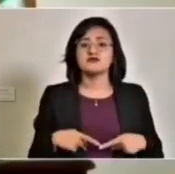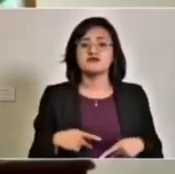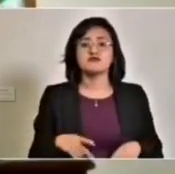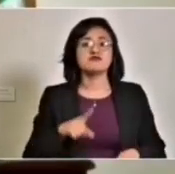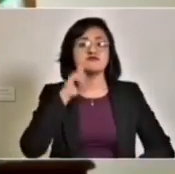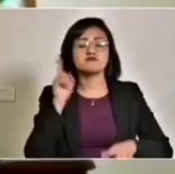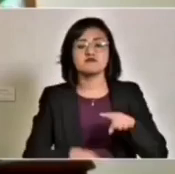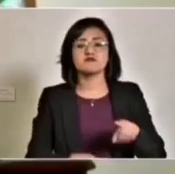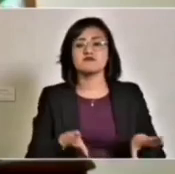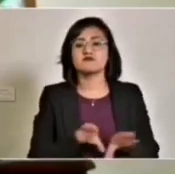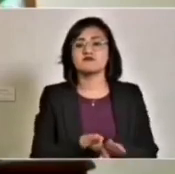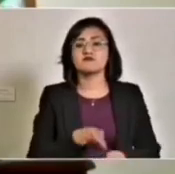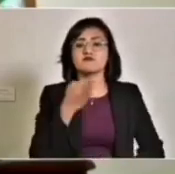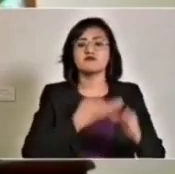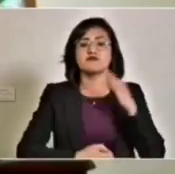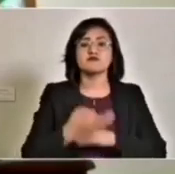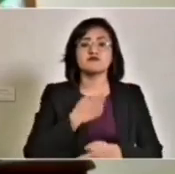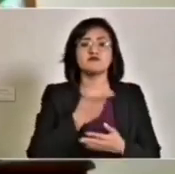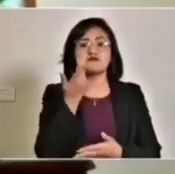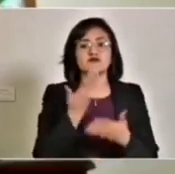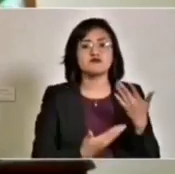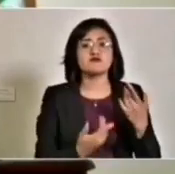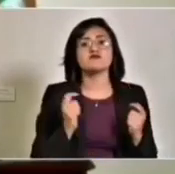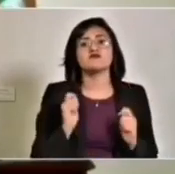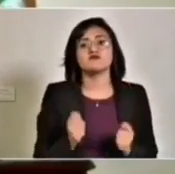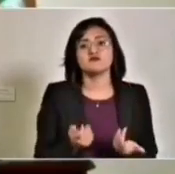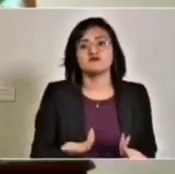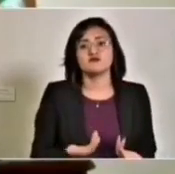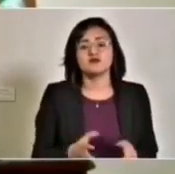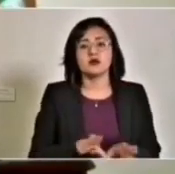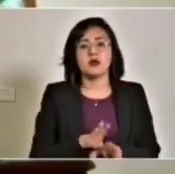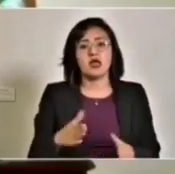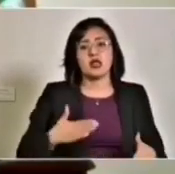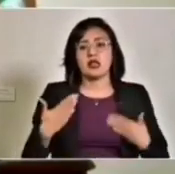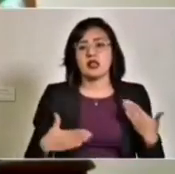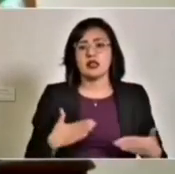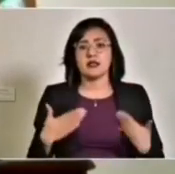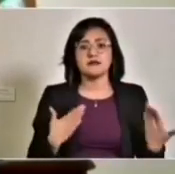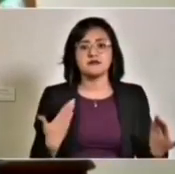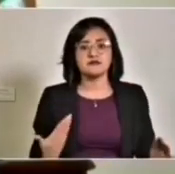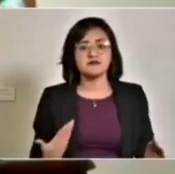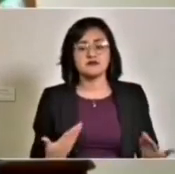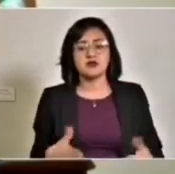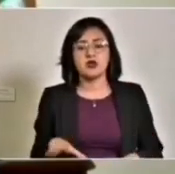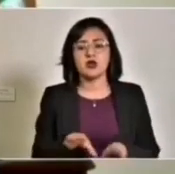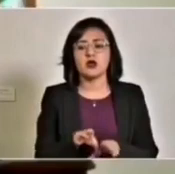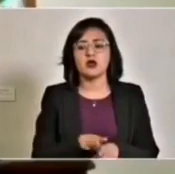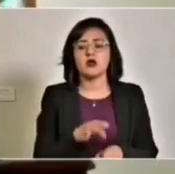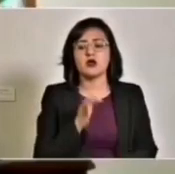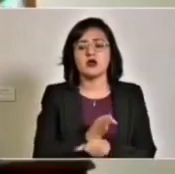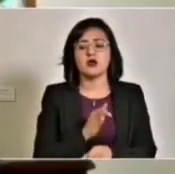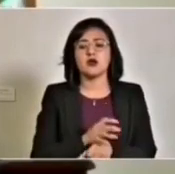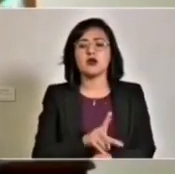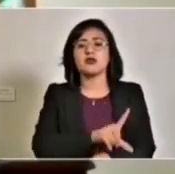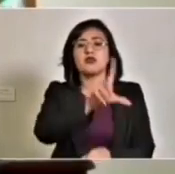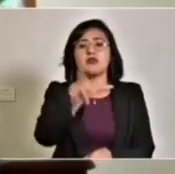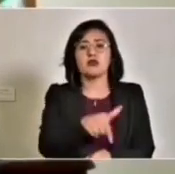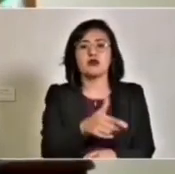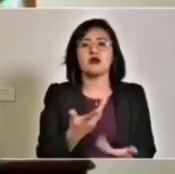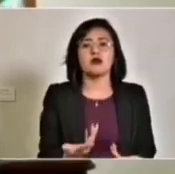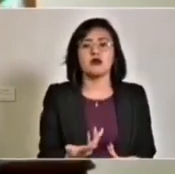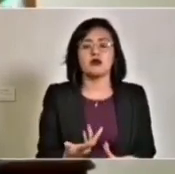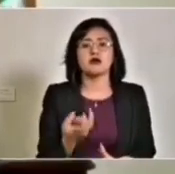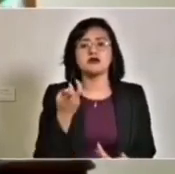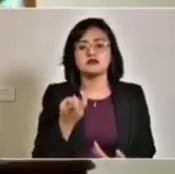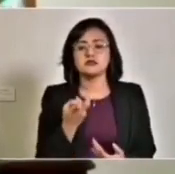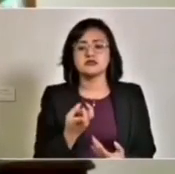suspendido todo el esquema de convivio, tanto previo como posterior a